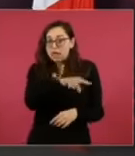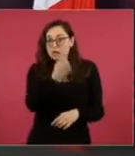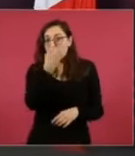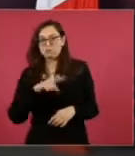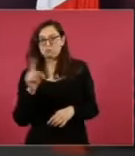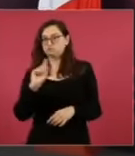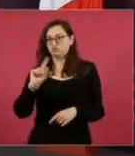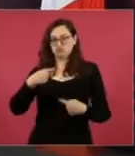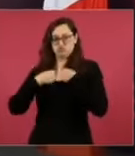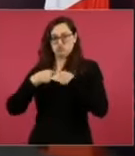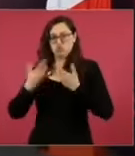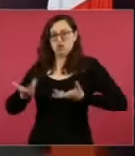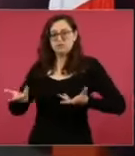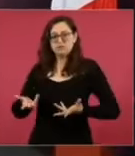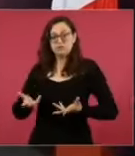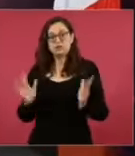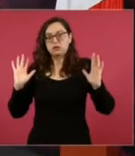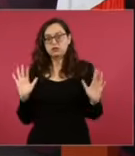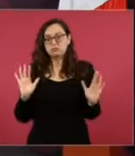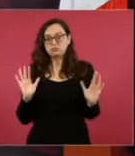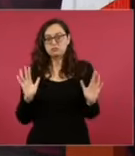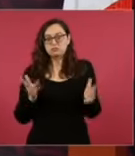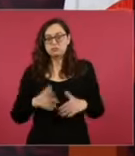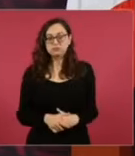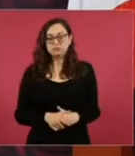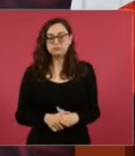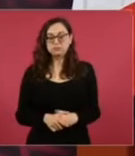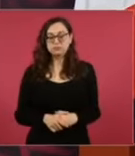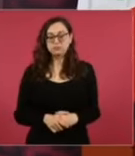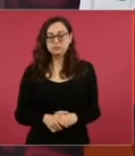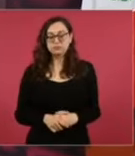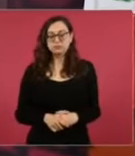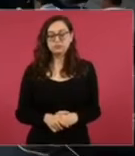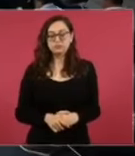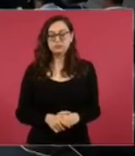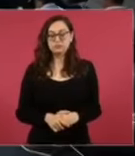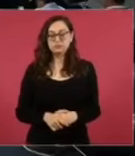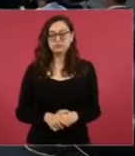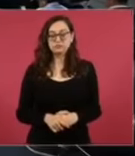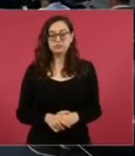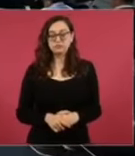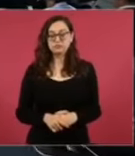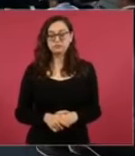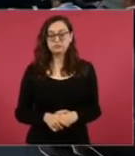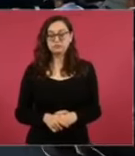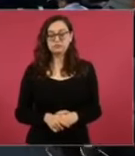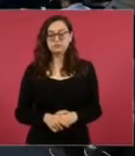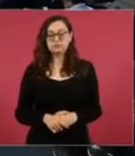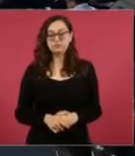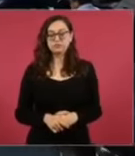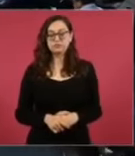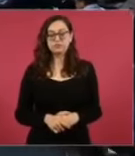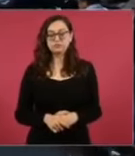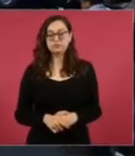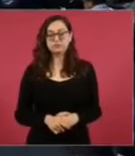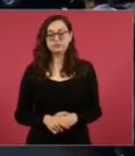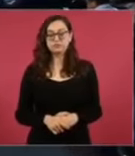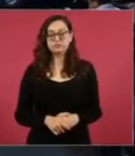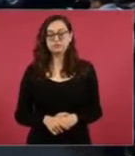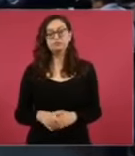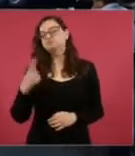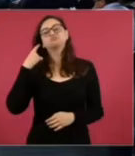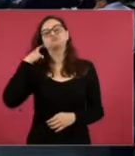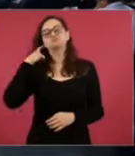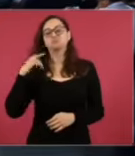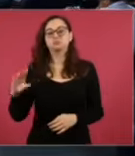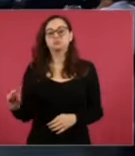Él dijo, yo soy el responsable. ¿Con este testimonio por espíritu de Cerón en contra de Peña Nieto, se podría proceder